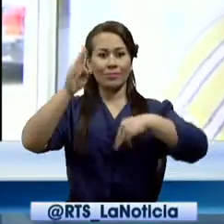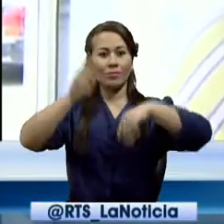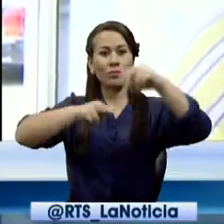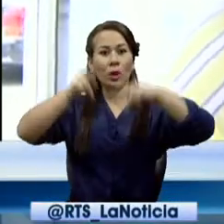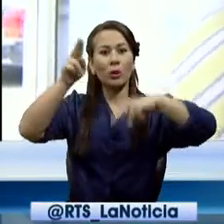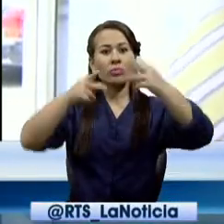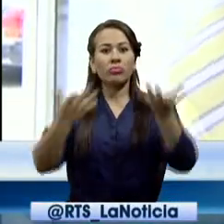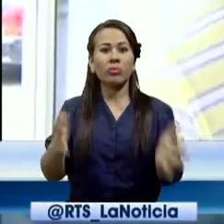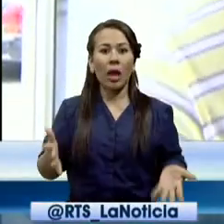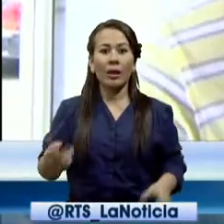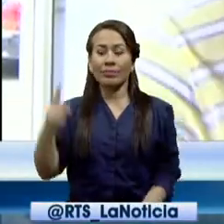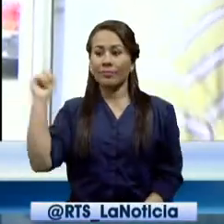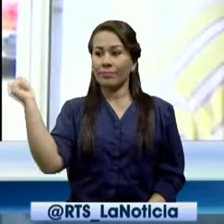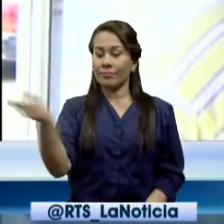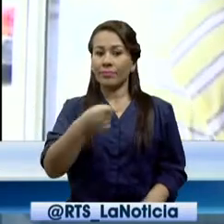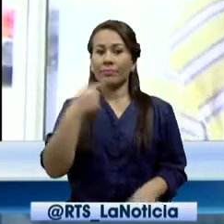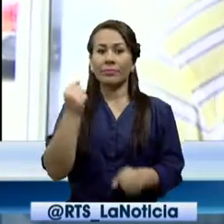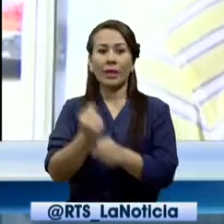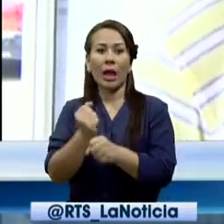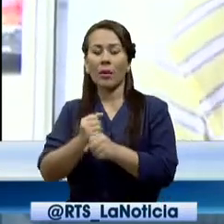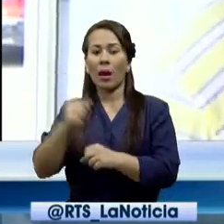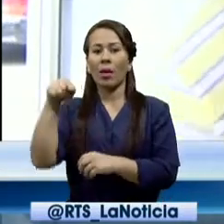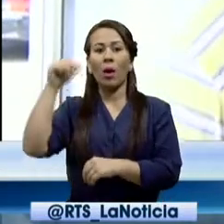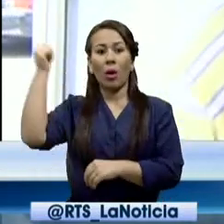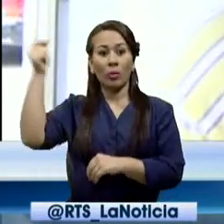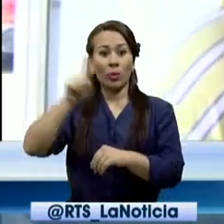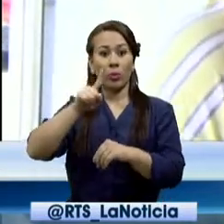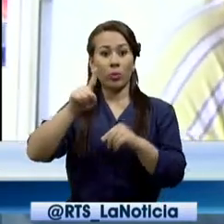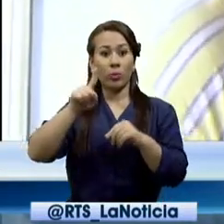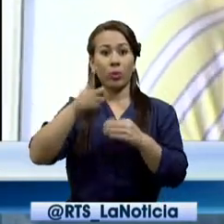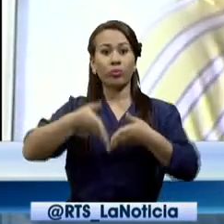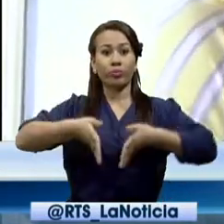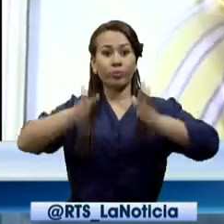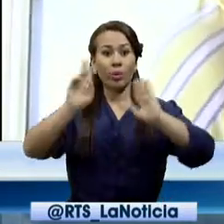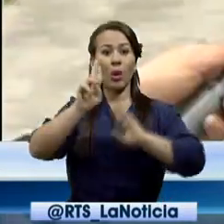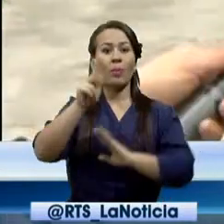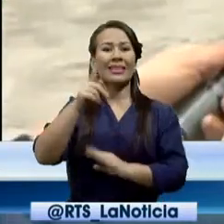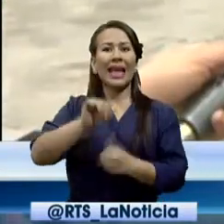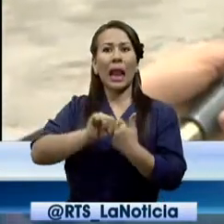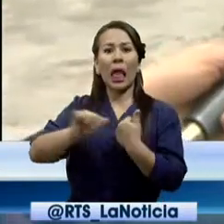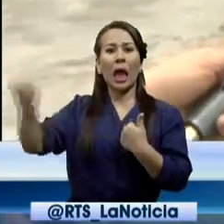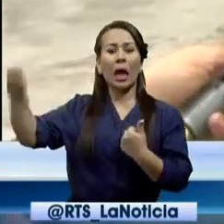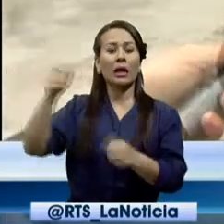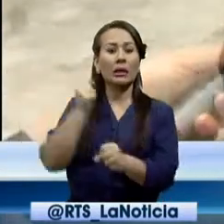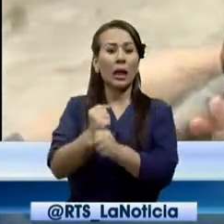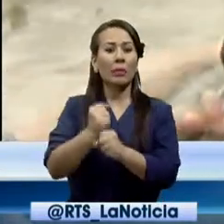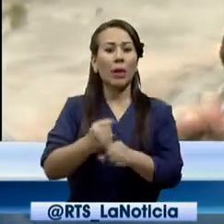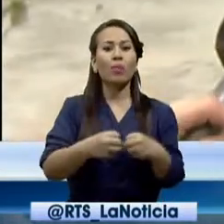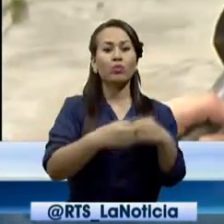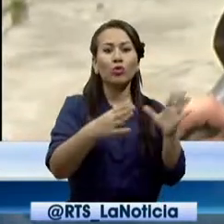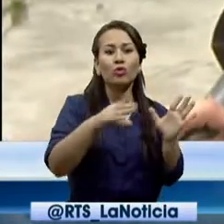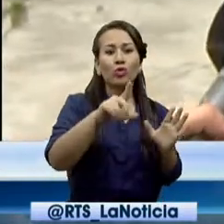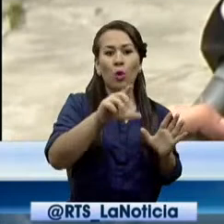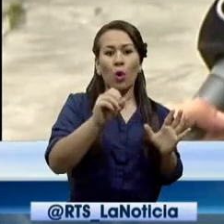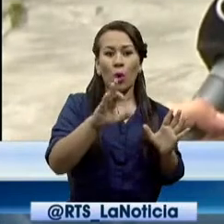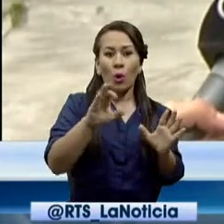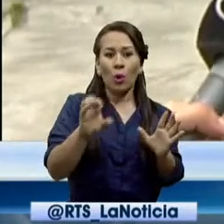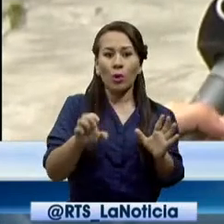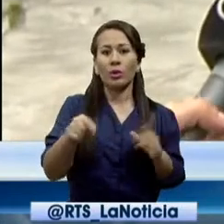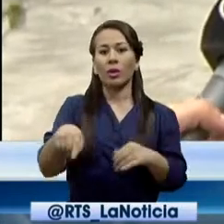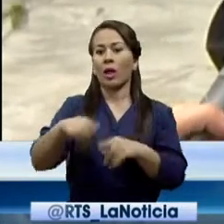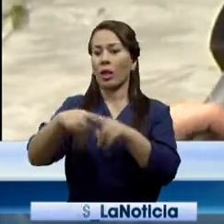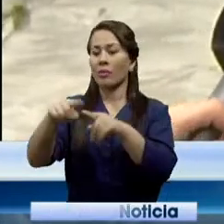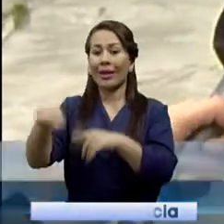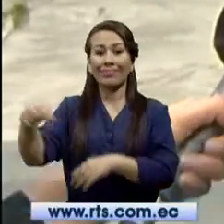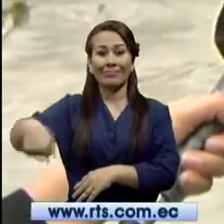trabaja para todos, muchos lotes, vergeles, horquillas, imagínense, no se abastece. De urgencia, de urgencia, porque aquí no hay, en Vergeles no hay